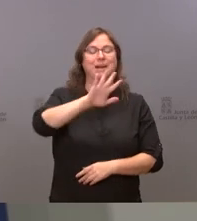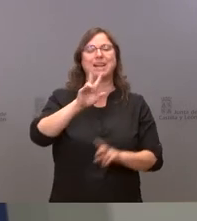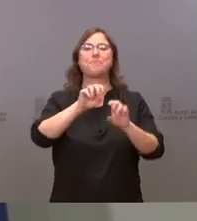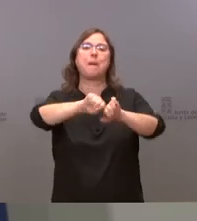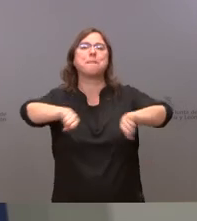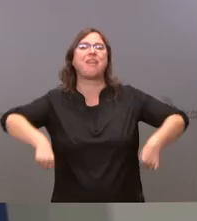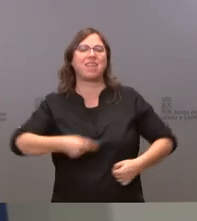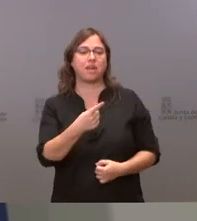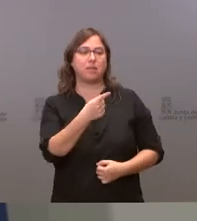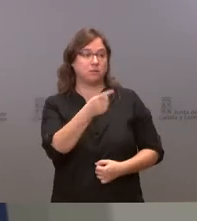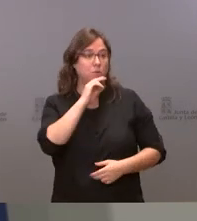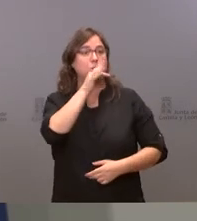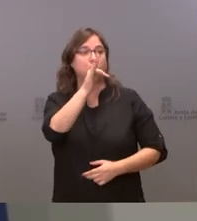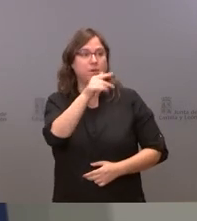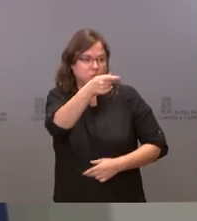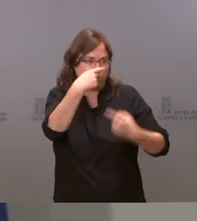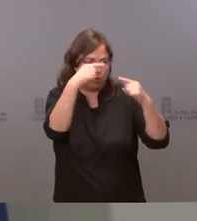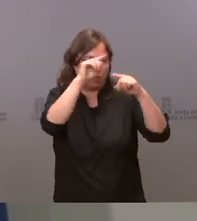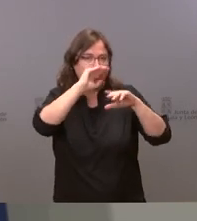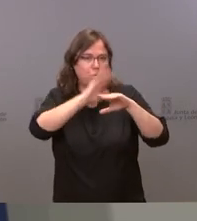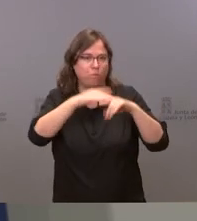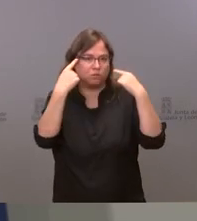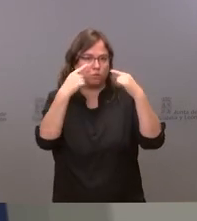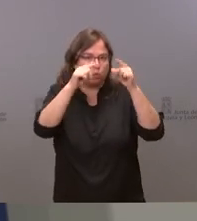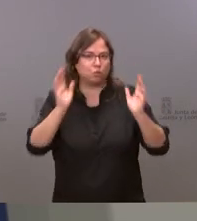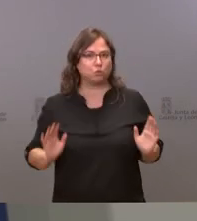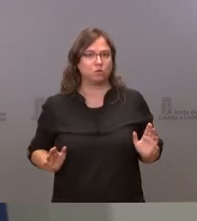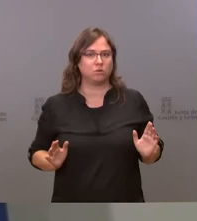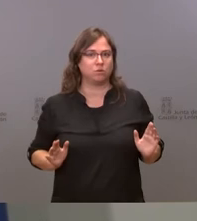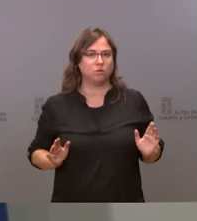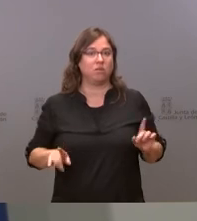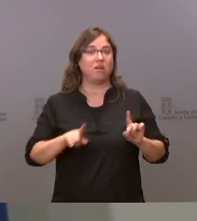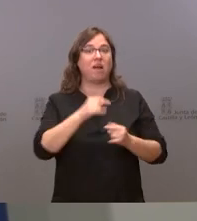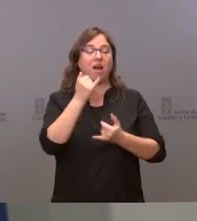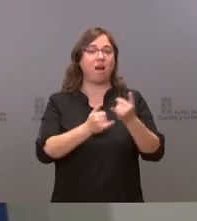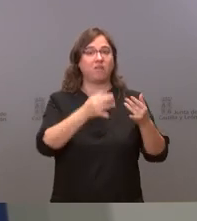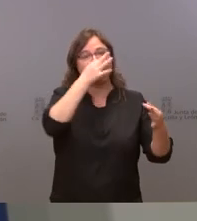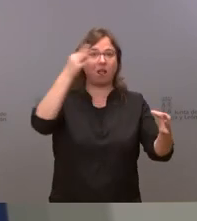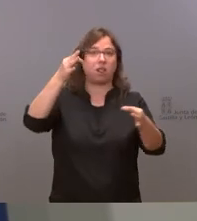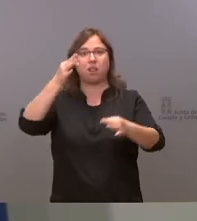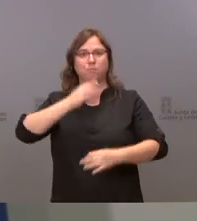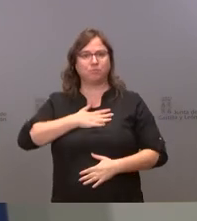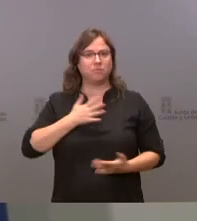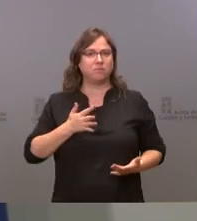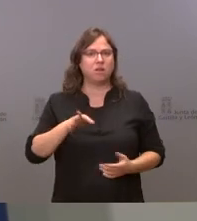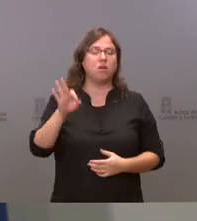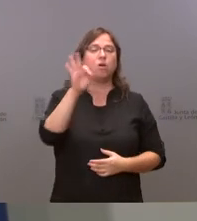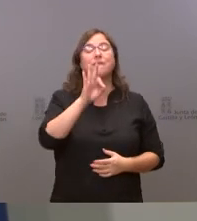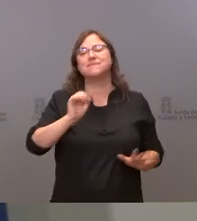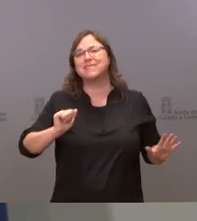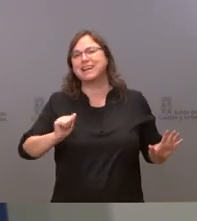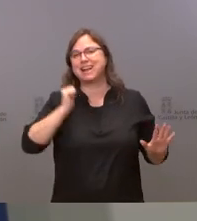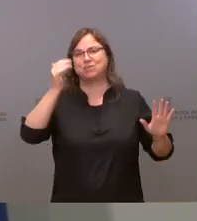cumpla sus promesas cumpla sus promesas y no traslade o casualidad